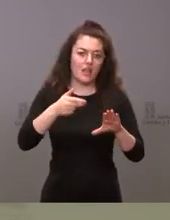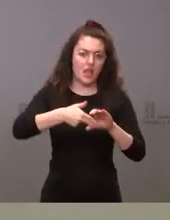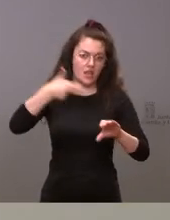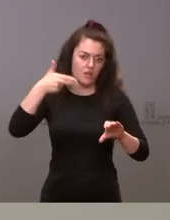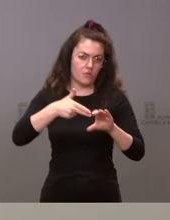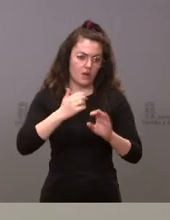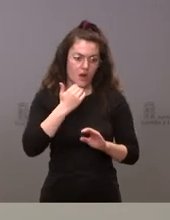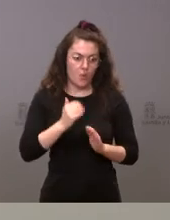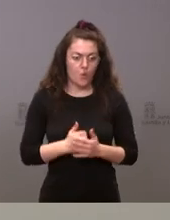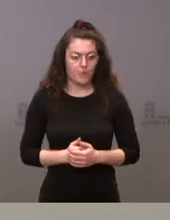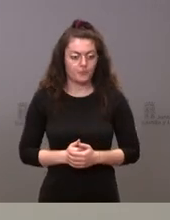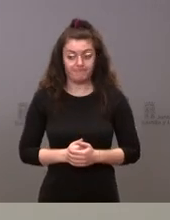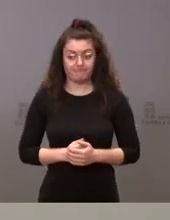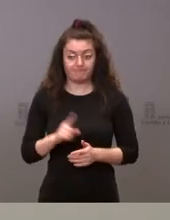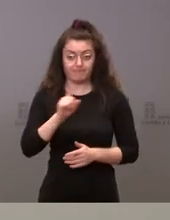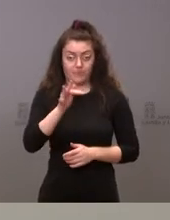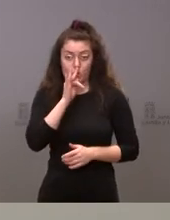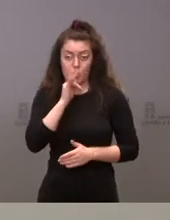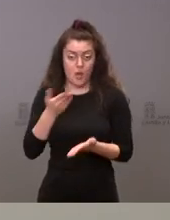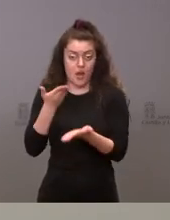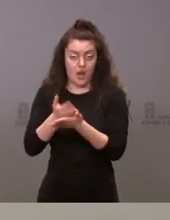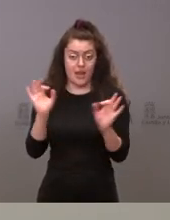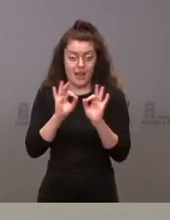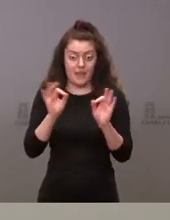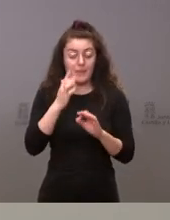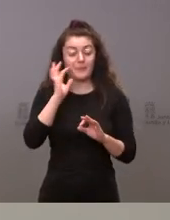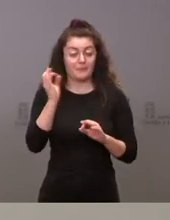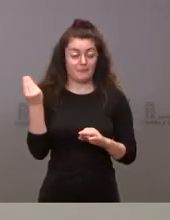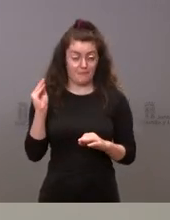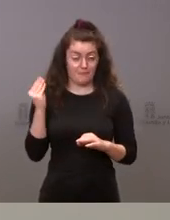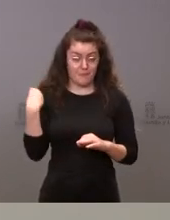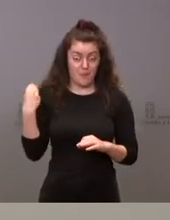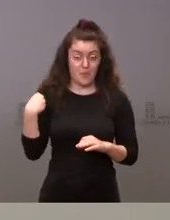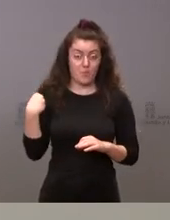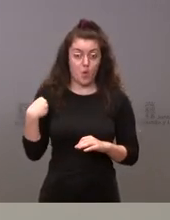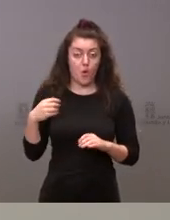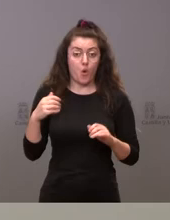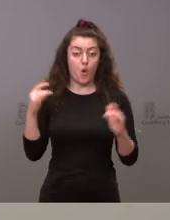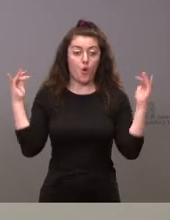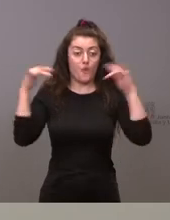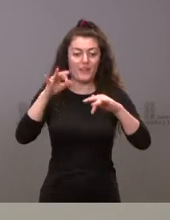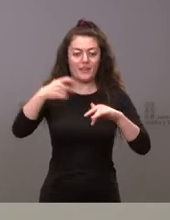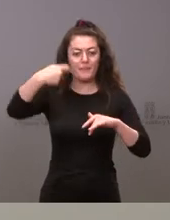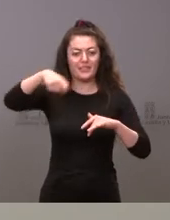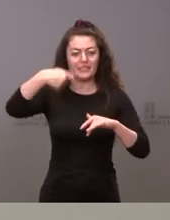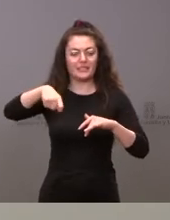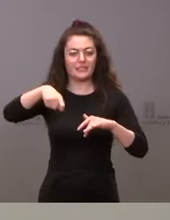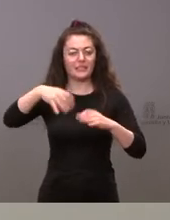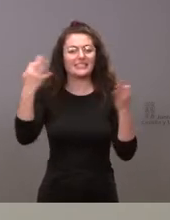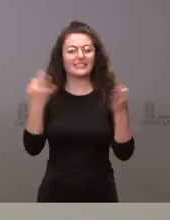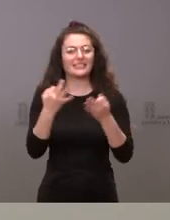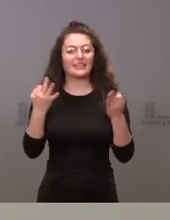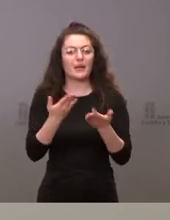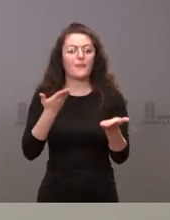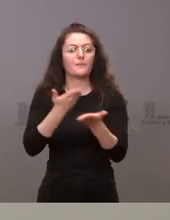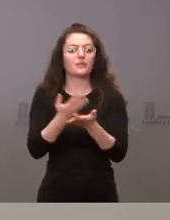no a día de hoy no lo hemos planteado lo que sí hemos planteado en la conferencia de presidentes es que se pudiera crear y todavía sin cuantificar pues